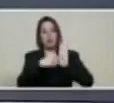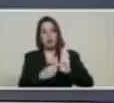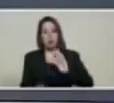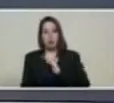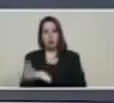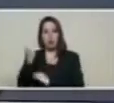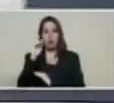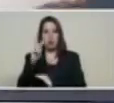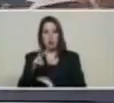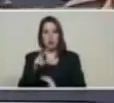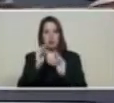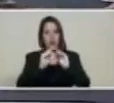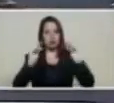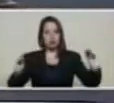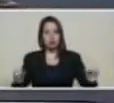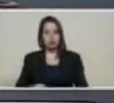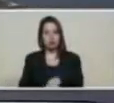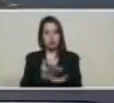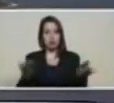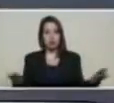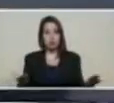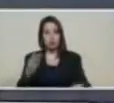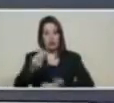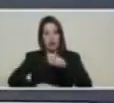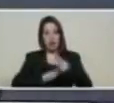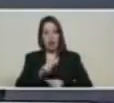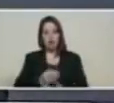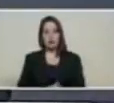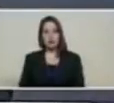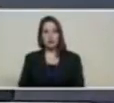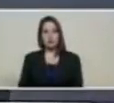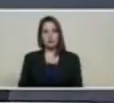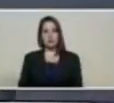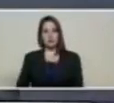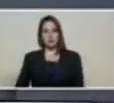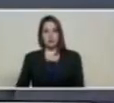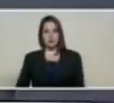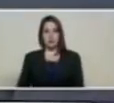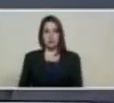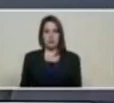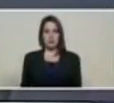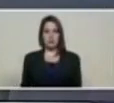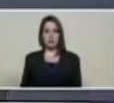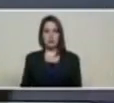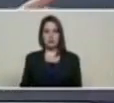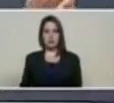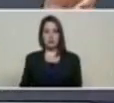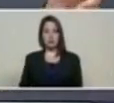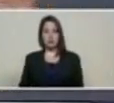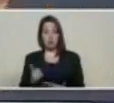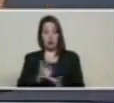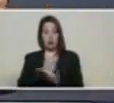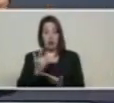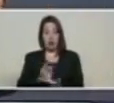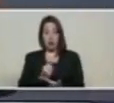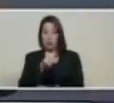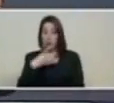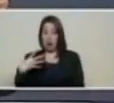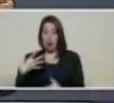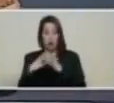comuníquese y ejecútese el white paper ahí están los elementos clave